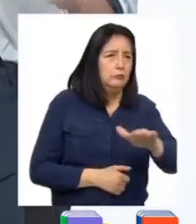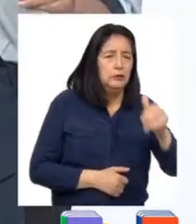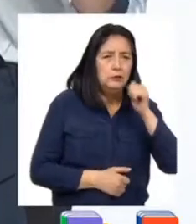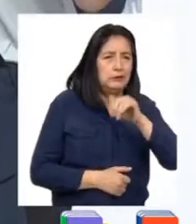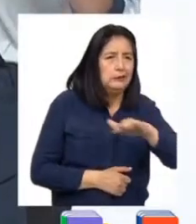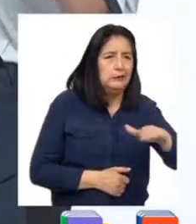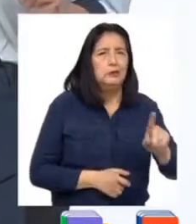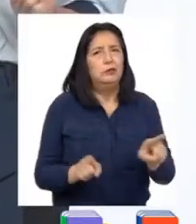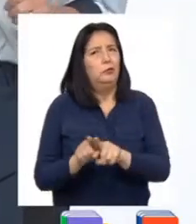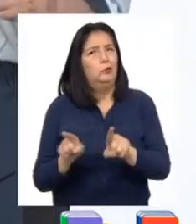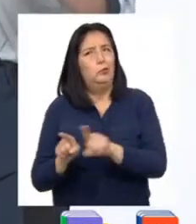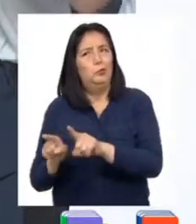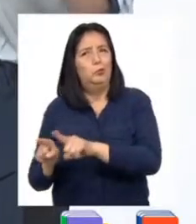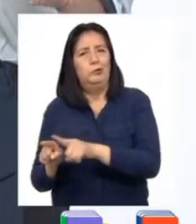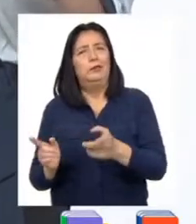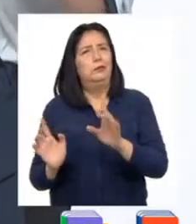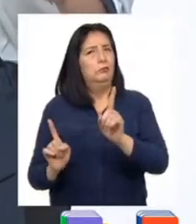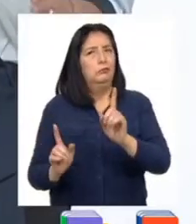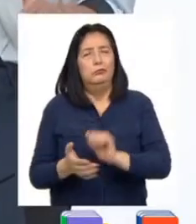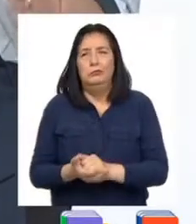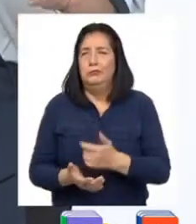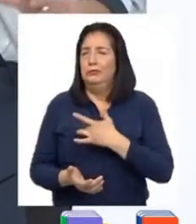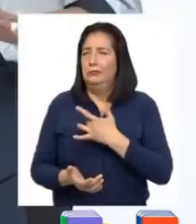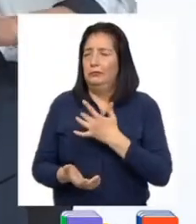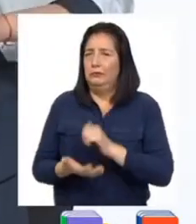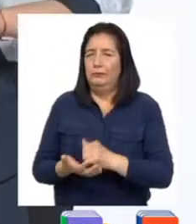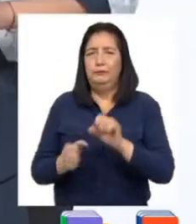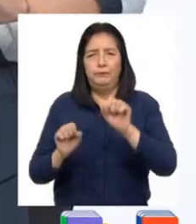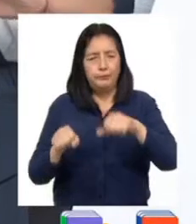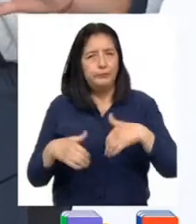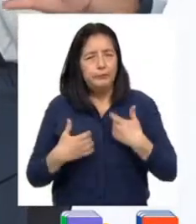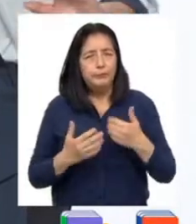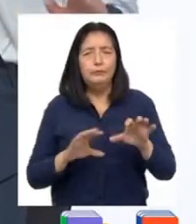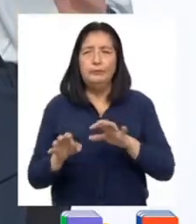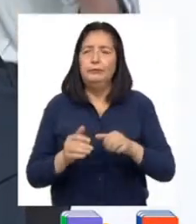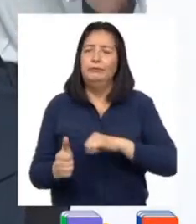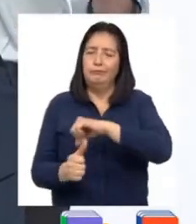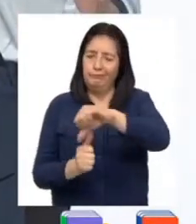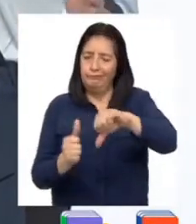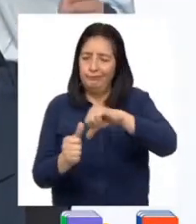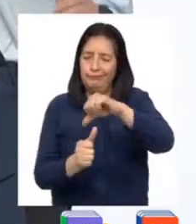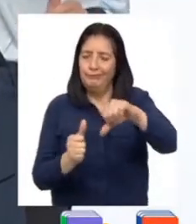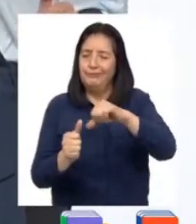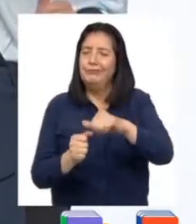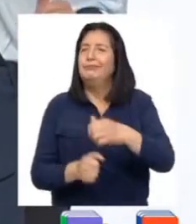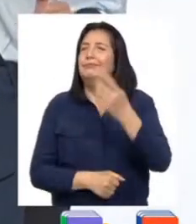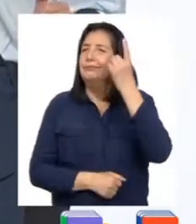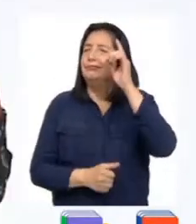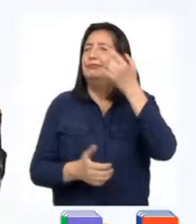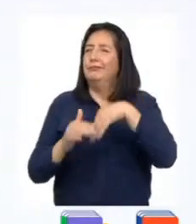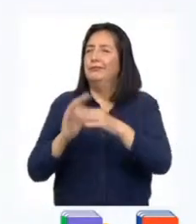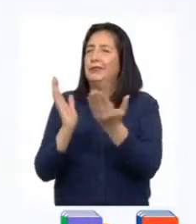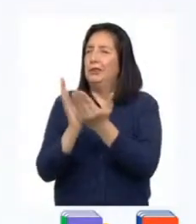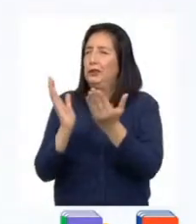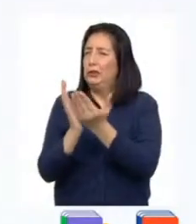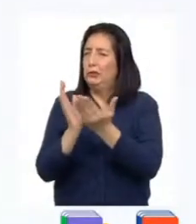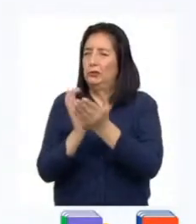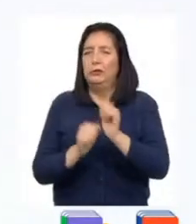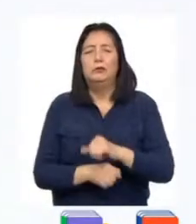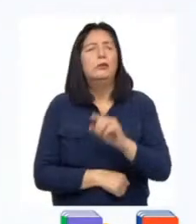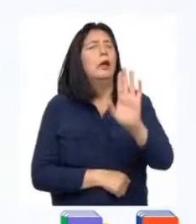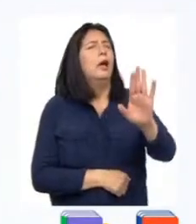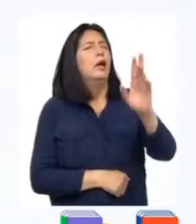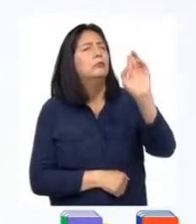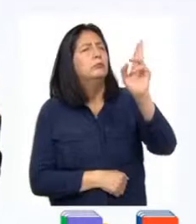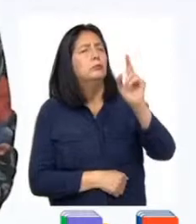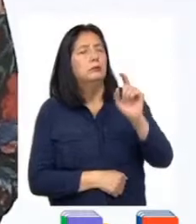pasen por lo mismo. Así podremos desarrollar una convivencia democrática en la escuela. Profesora, para